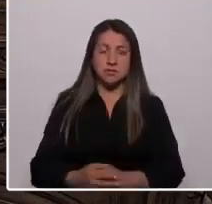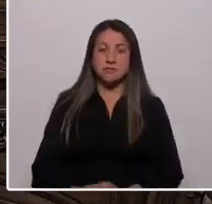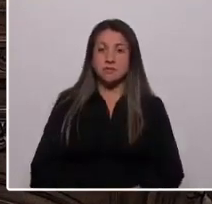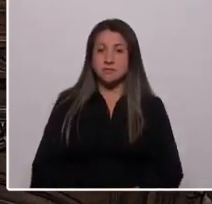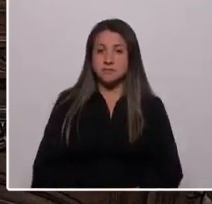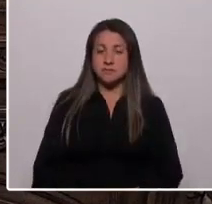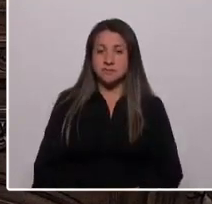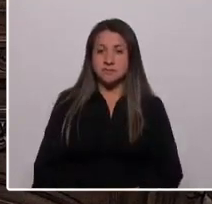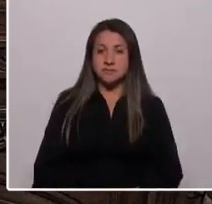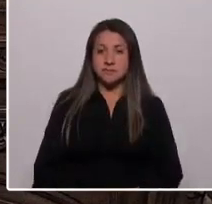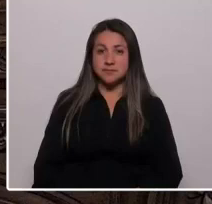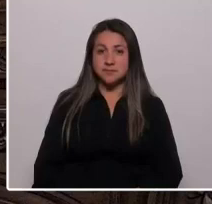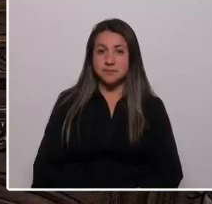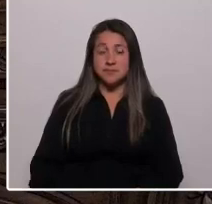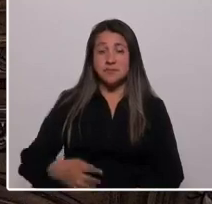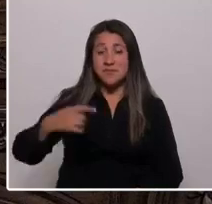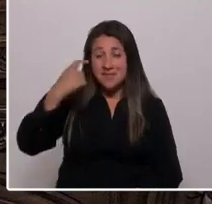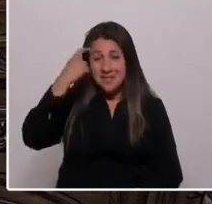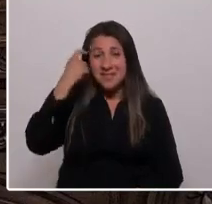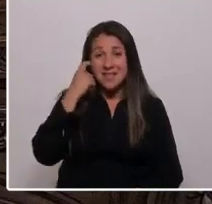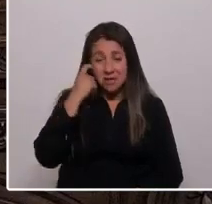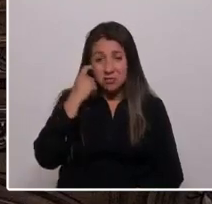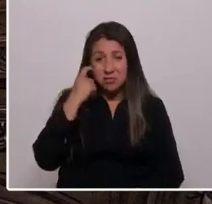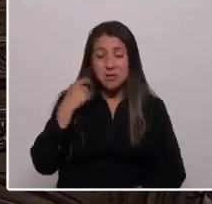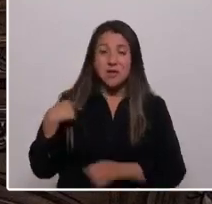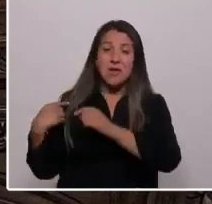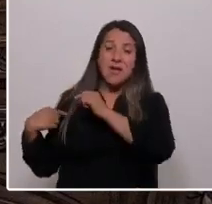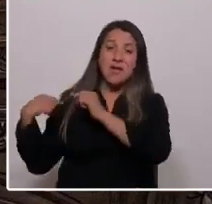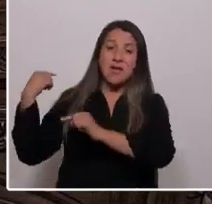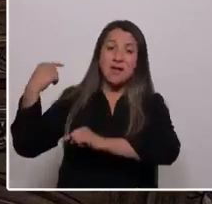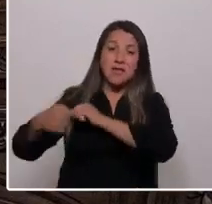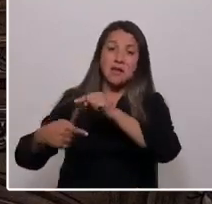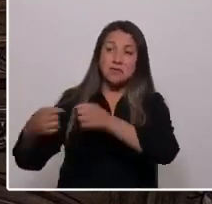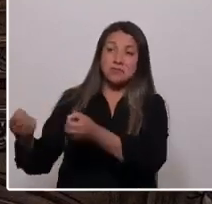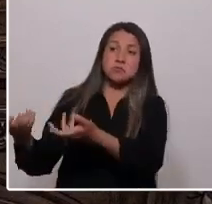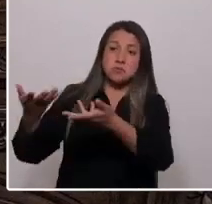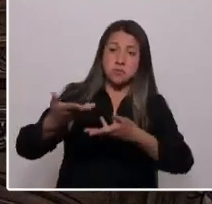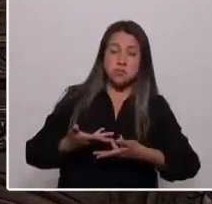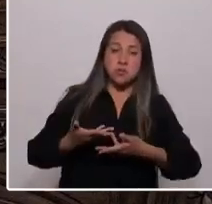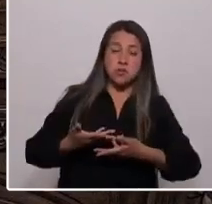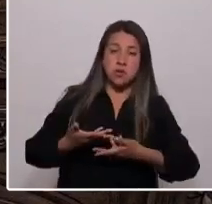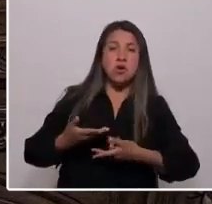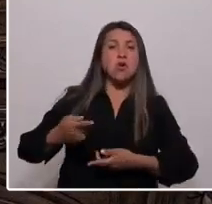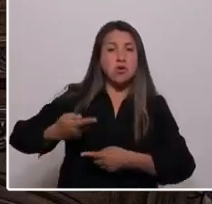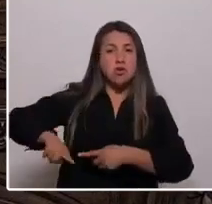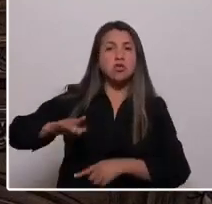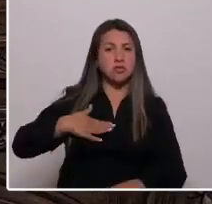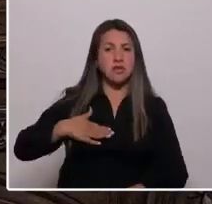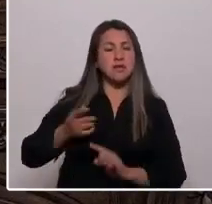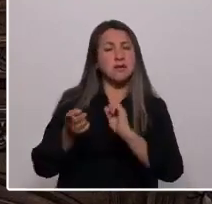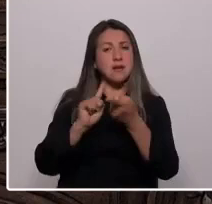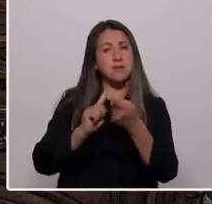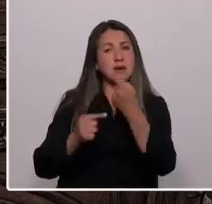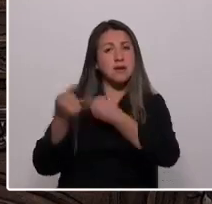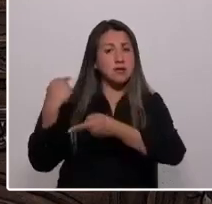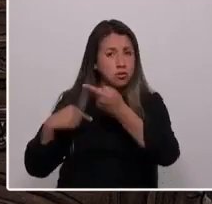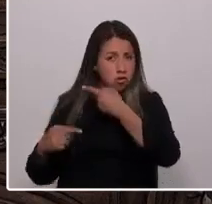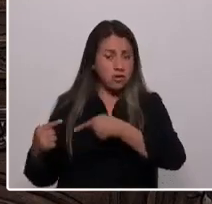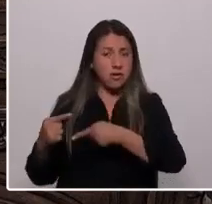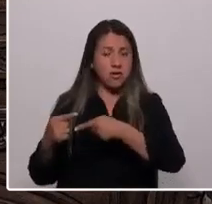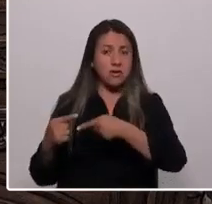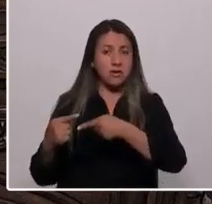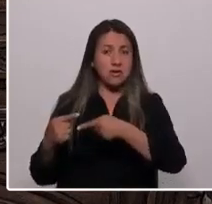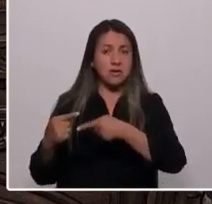Creo que somos herederos de otros y otras que quisieron cambiar la historia a través de elecciones legítimas.